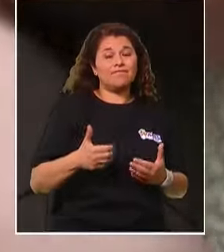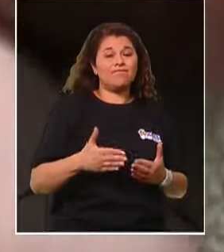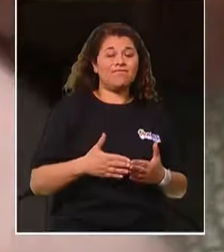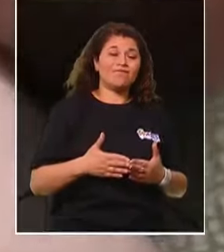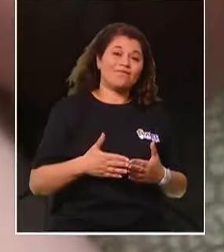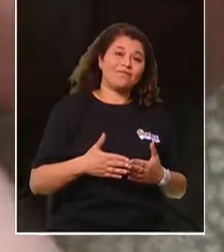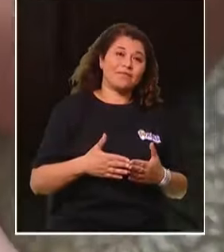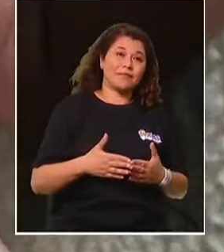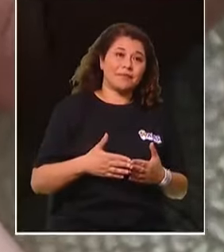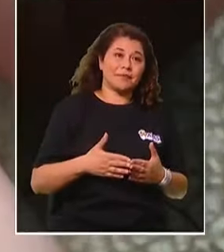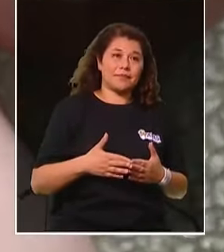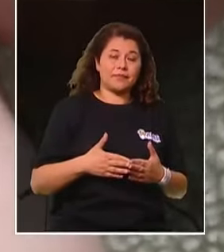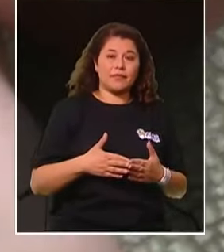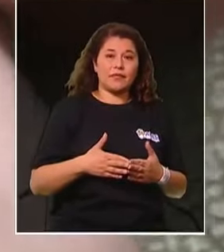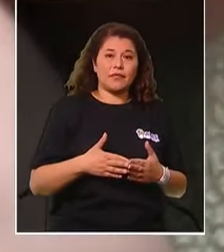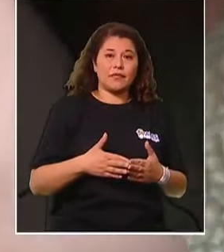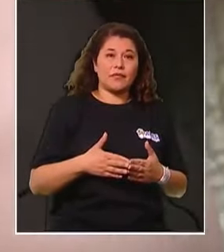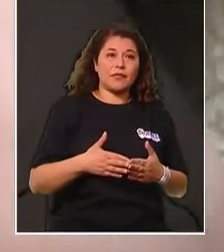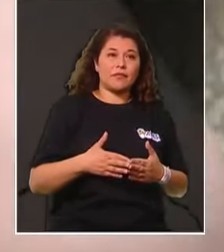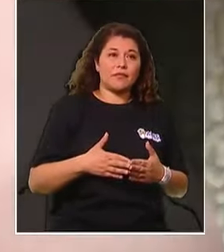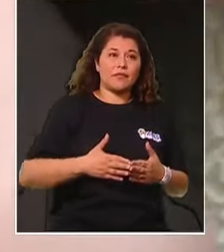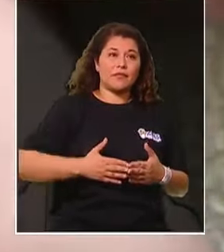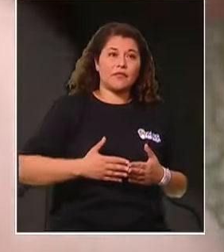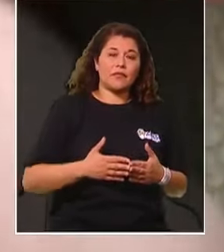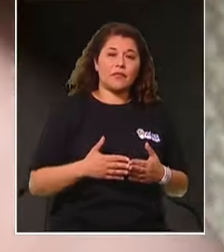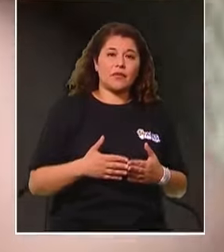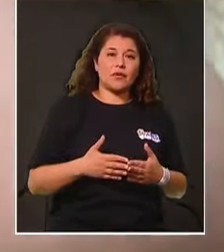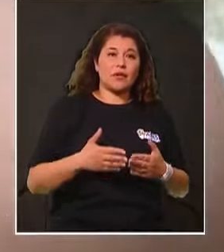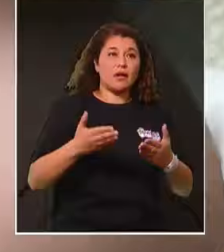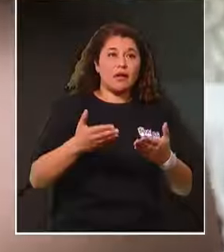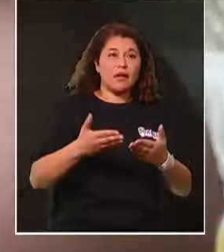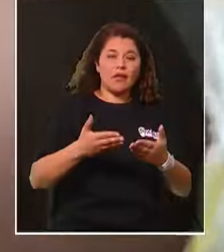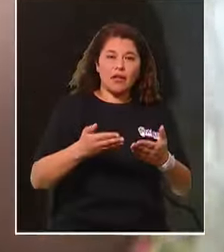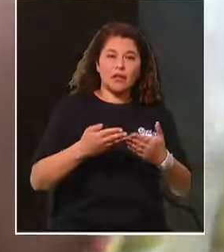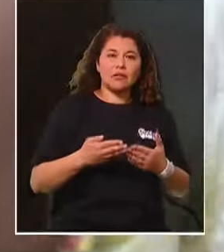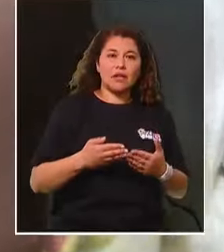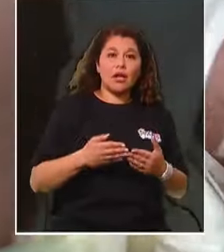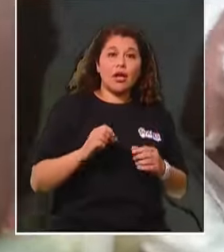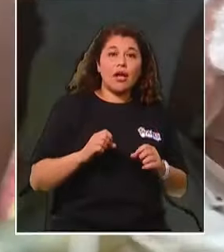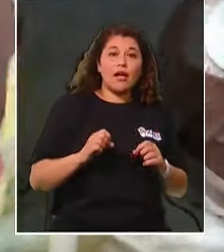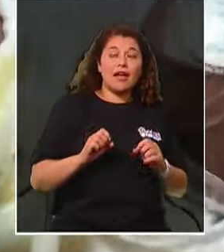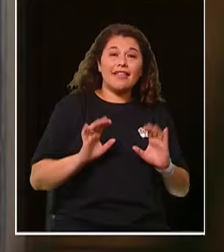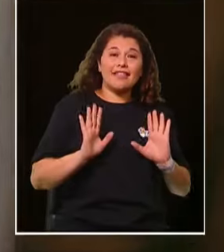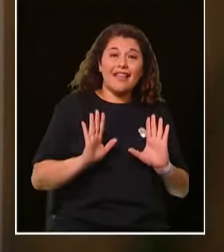Acabamos de dar leche. Se la tomó al seco. Ya quedó gordita.